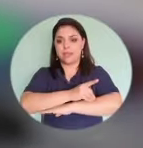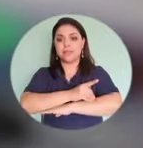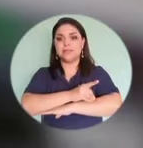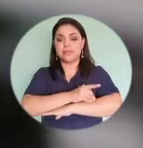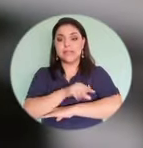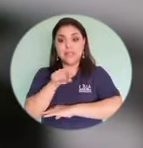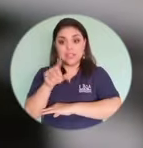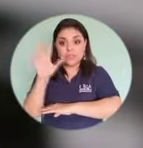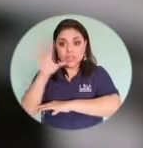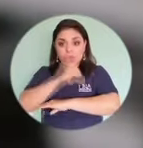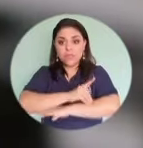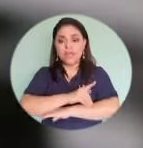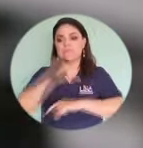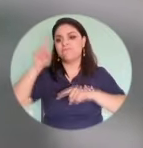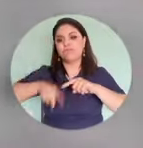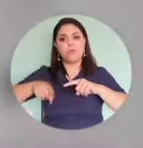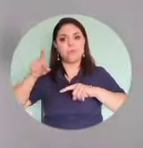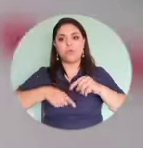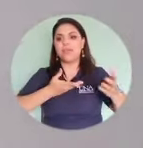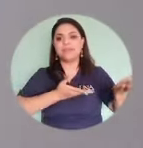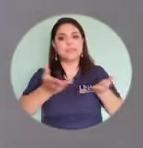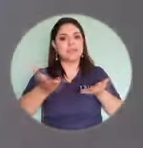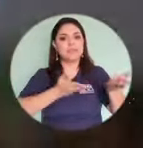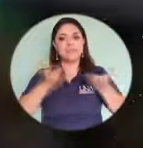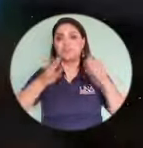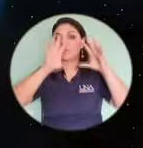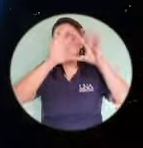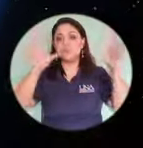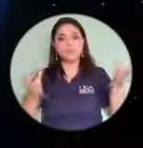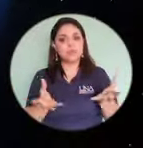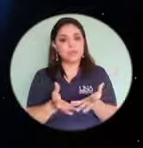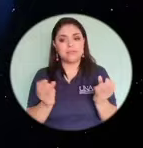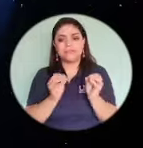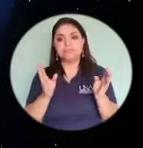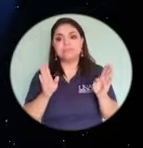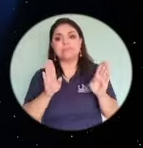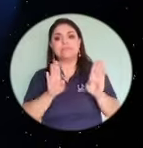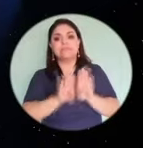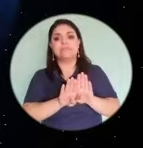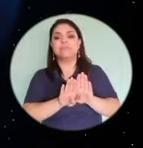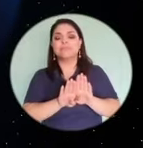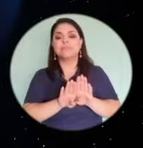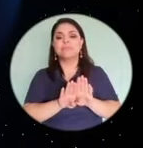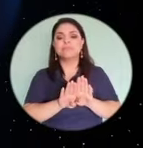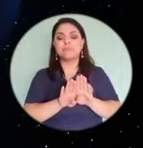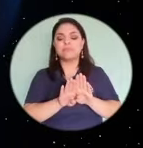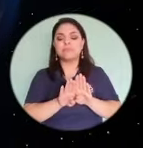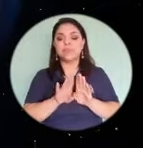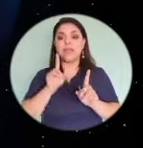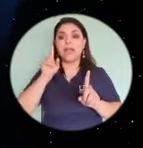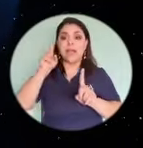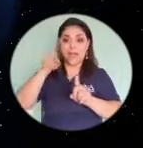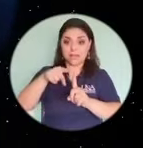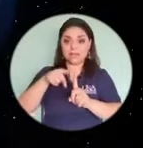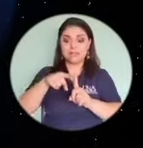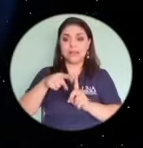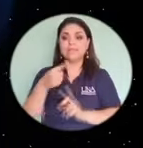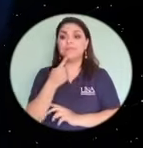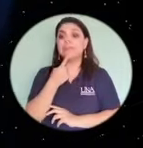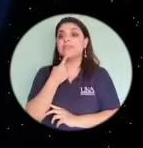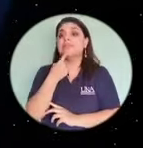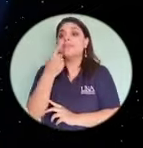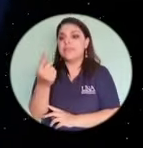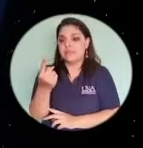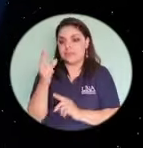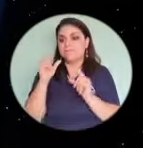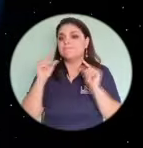cinco días no pudieran dar sus servicios a nivel mundial y pues incluso se especula, y aquí esto es lo